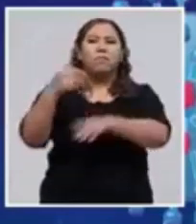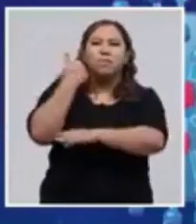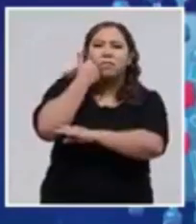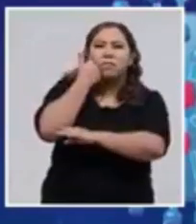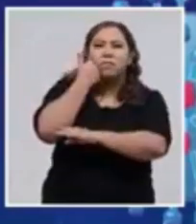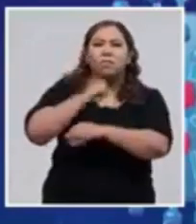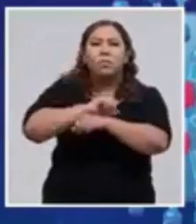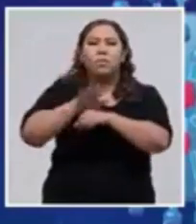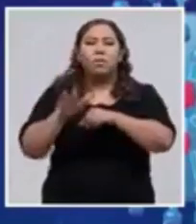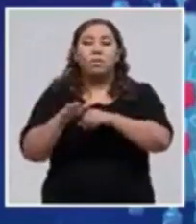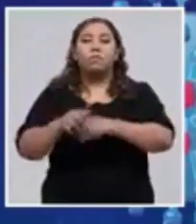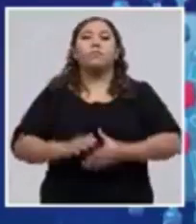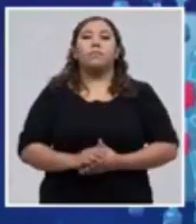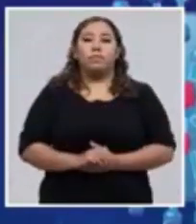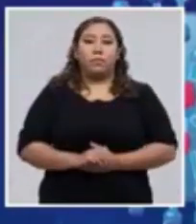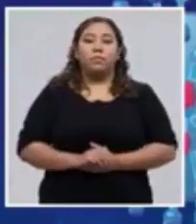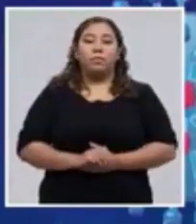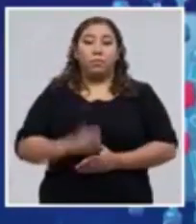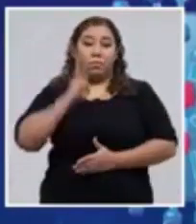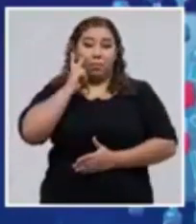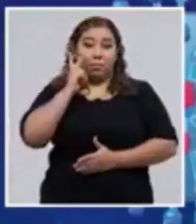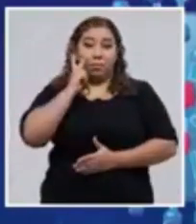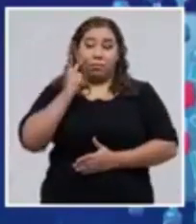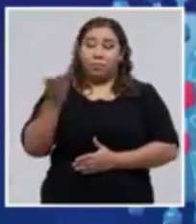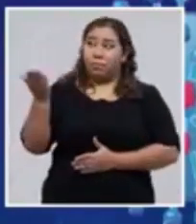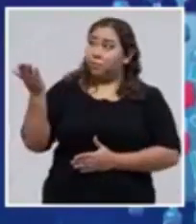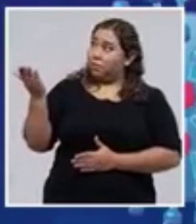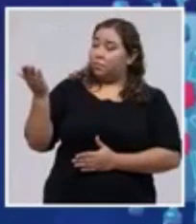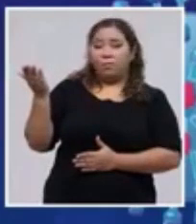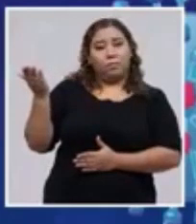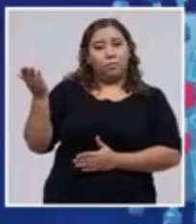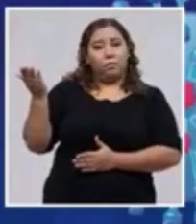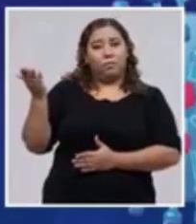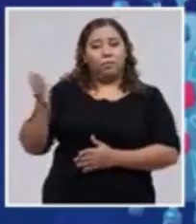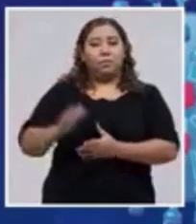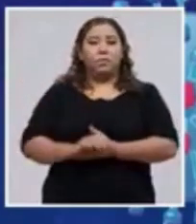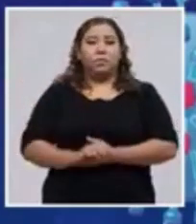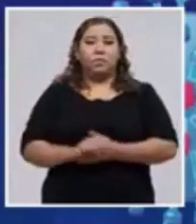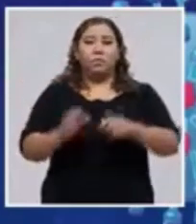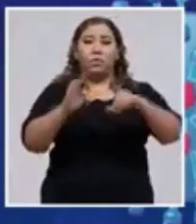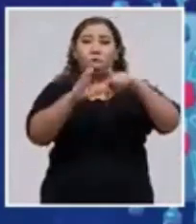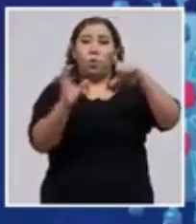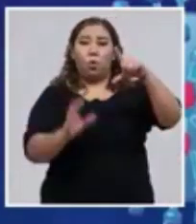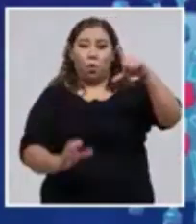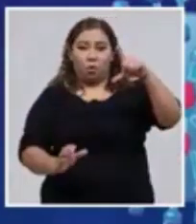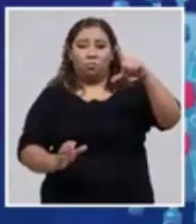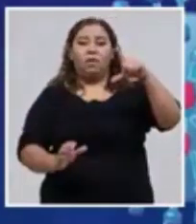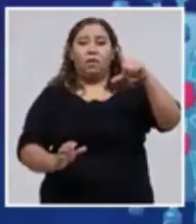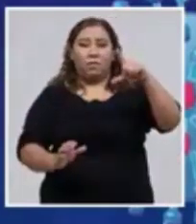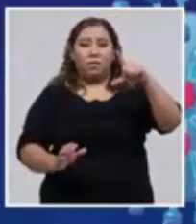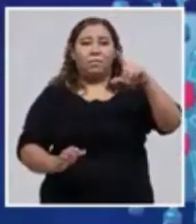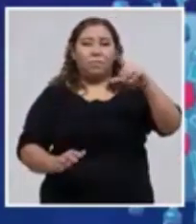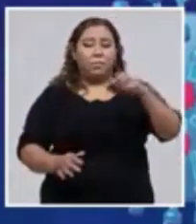el departamento que mayor número de casos registra es el departamento de Cortés con